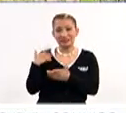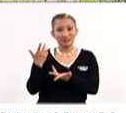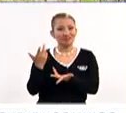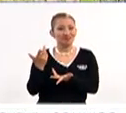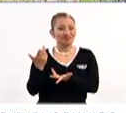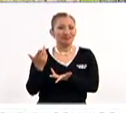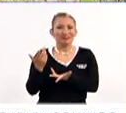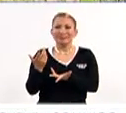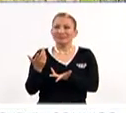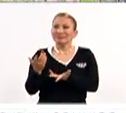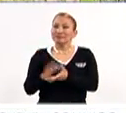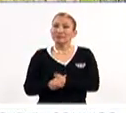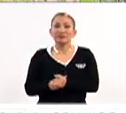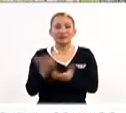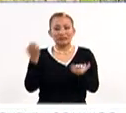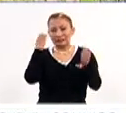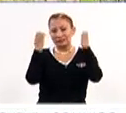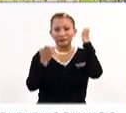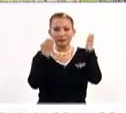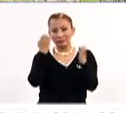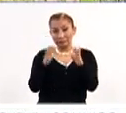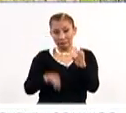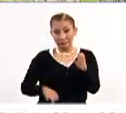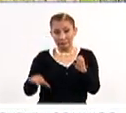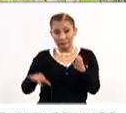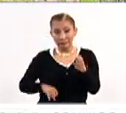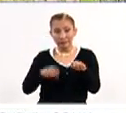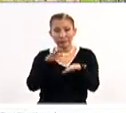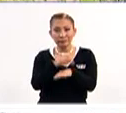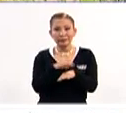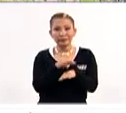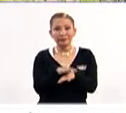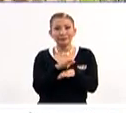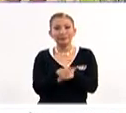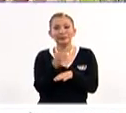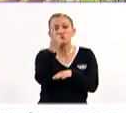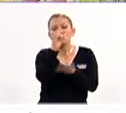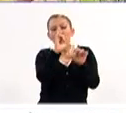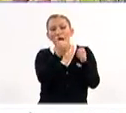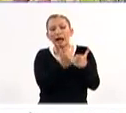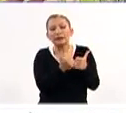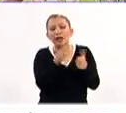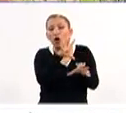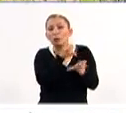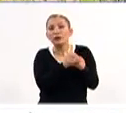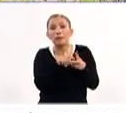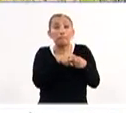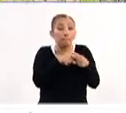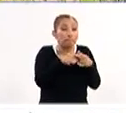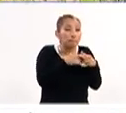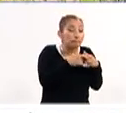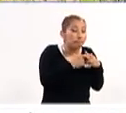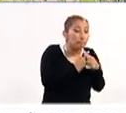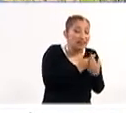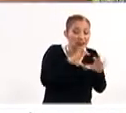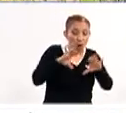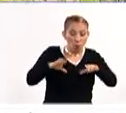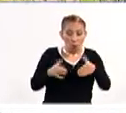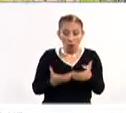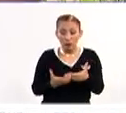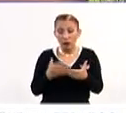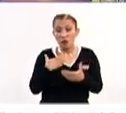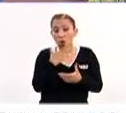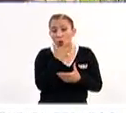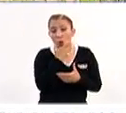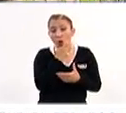exposición muy interesante acerca de un arte completo que nació en la comunidad de todos los hombres